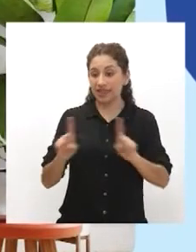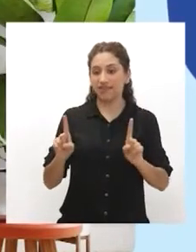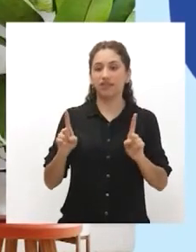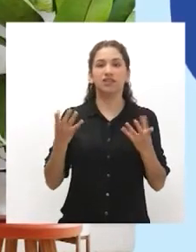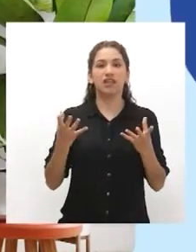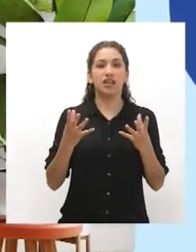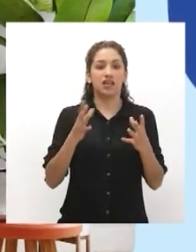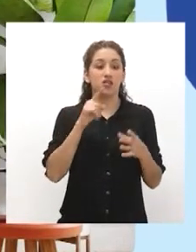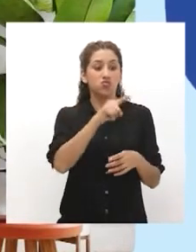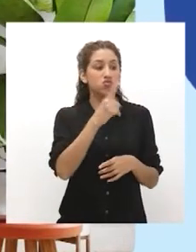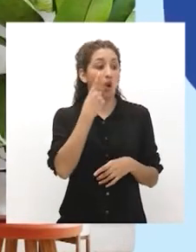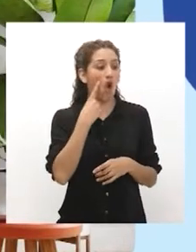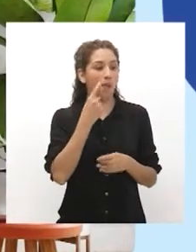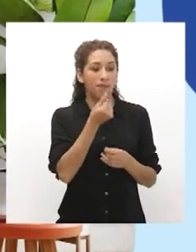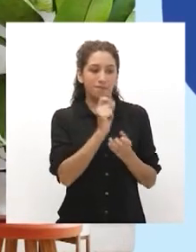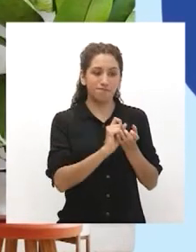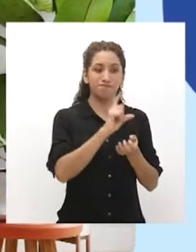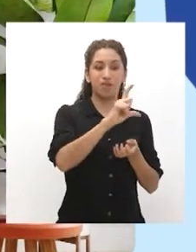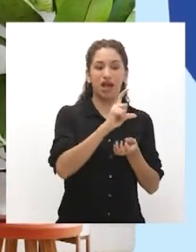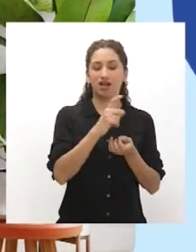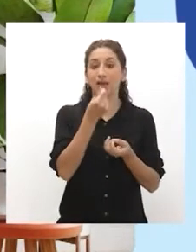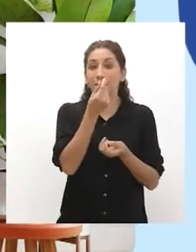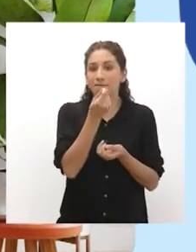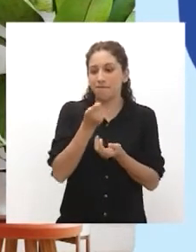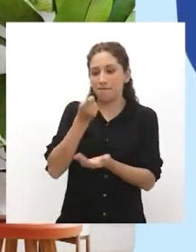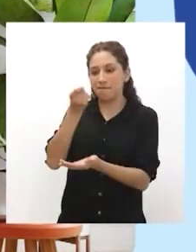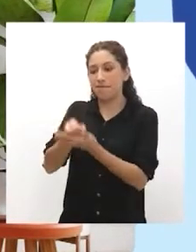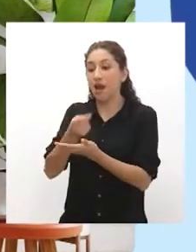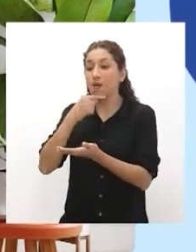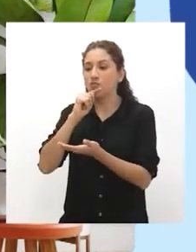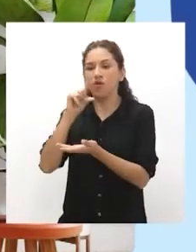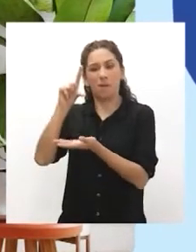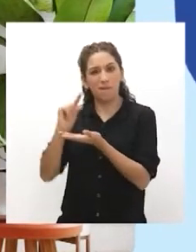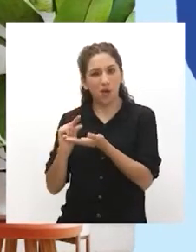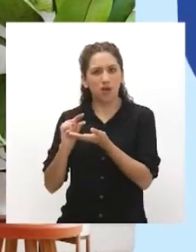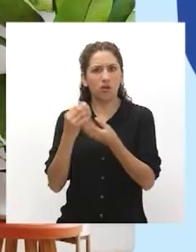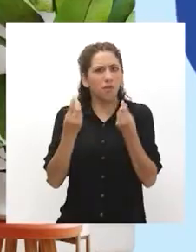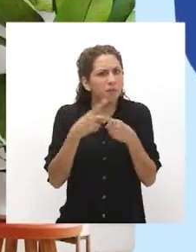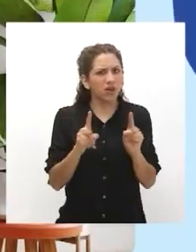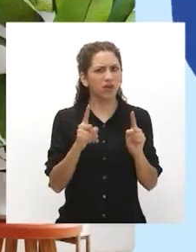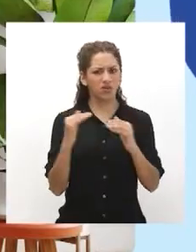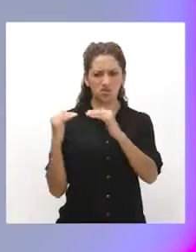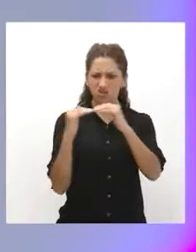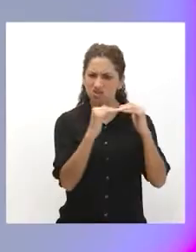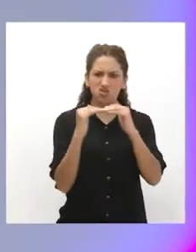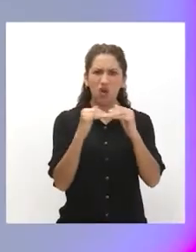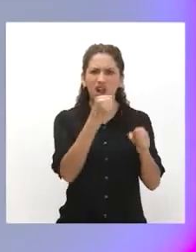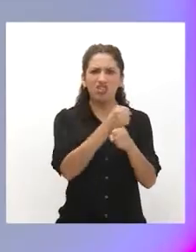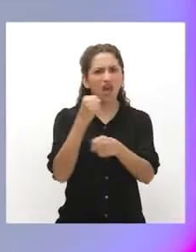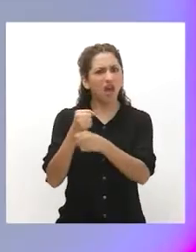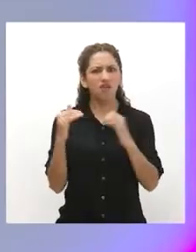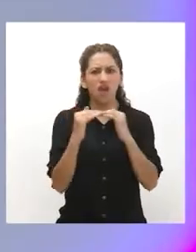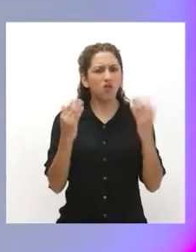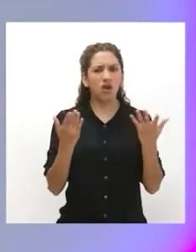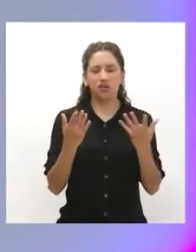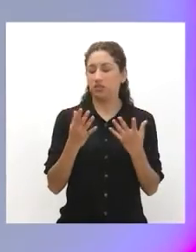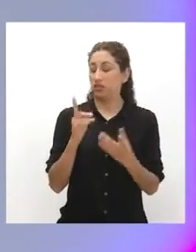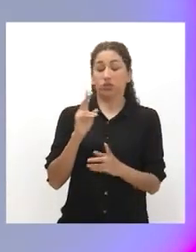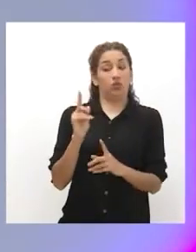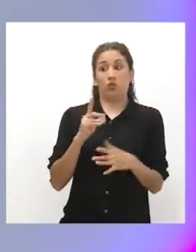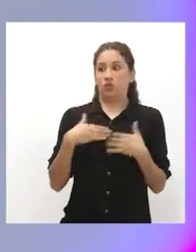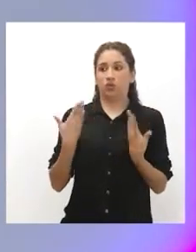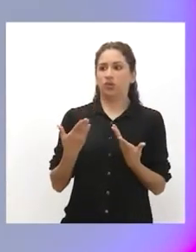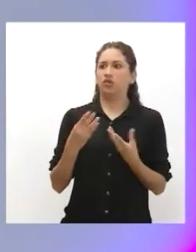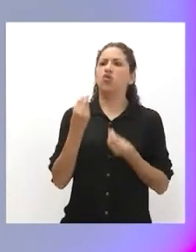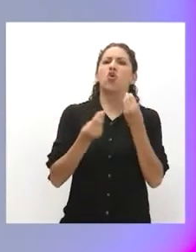en el salario por ser varón o mujer, aún tratándose de la misma actividad laboral. ¡Terrible! ¿Y la